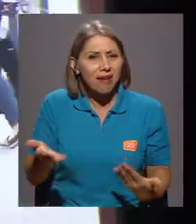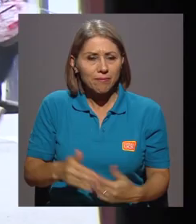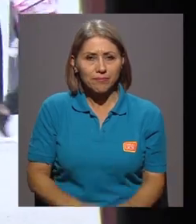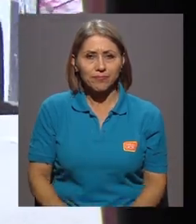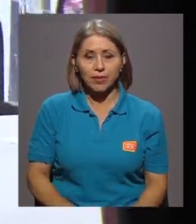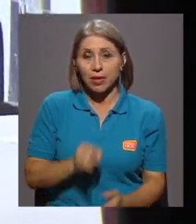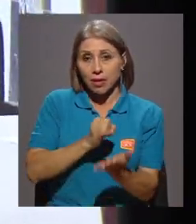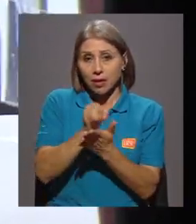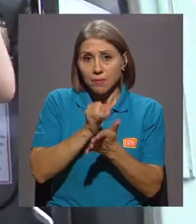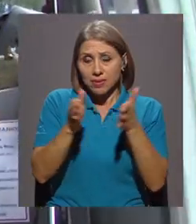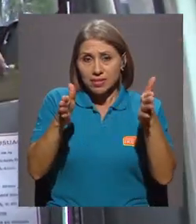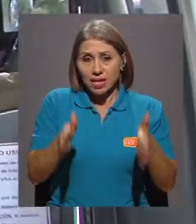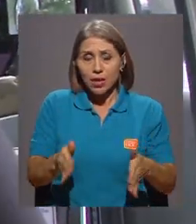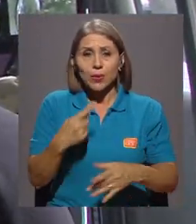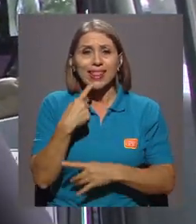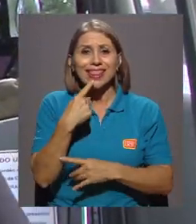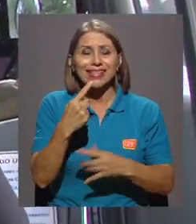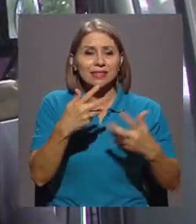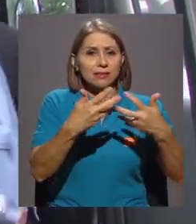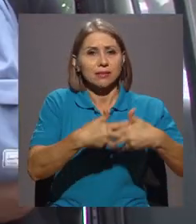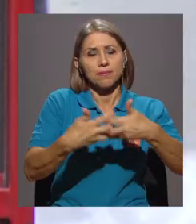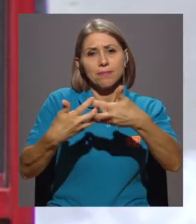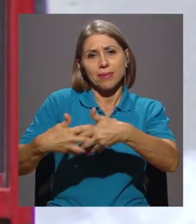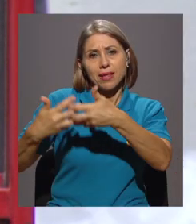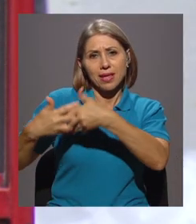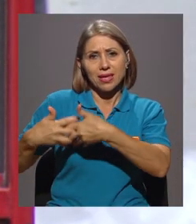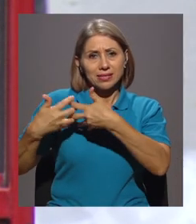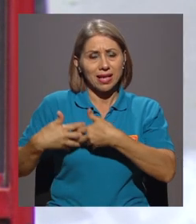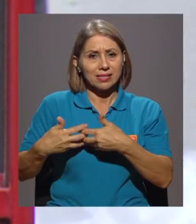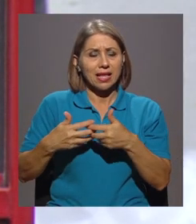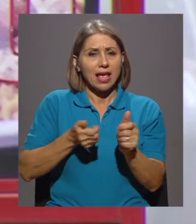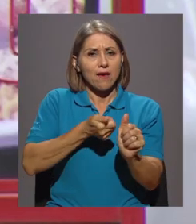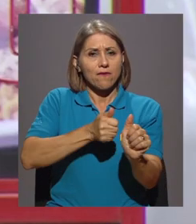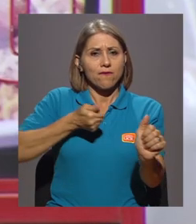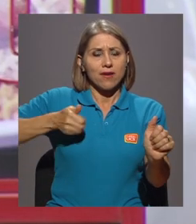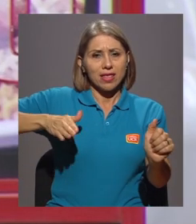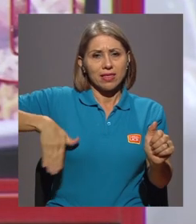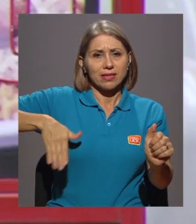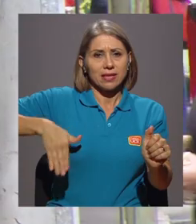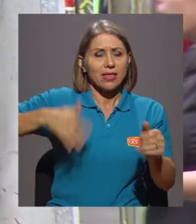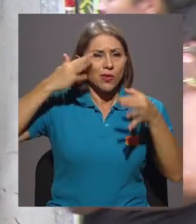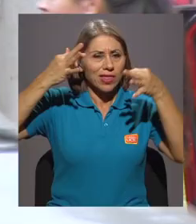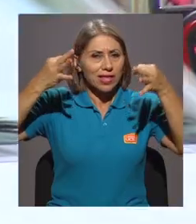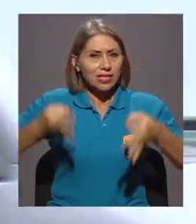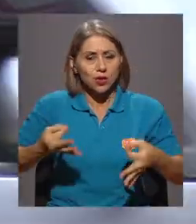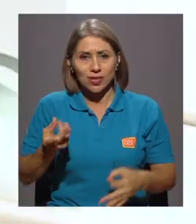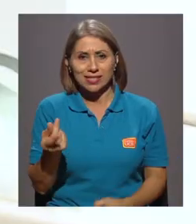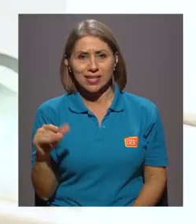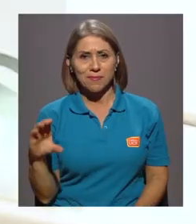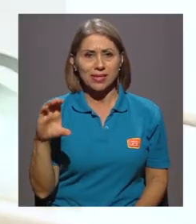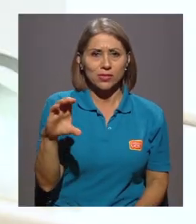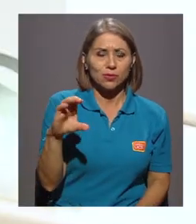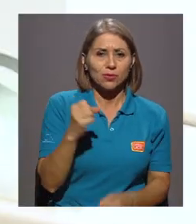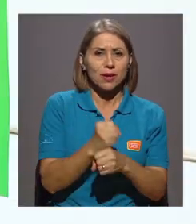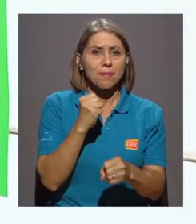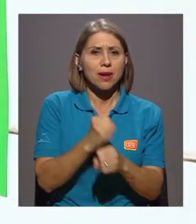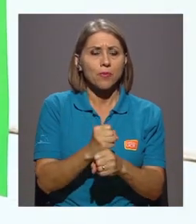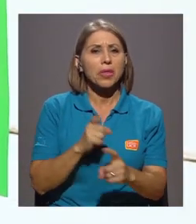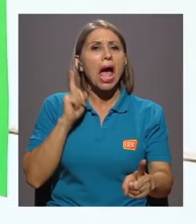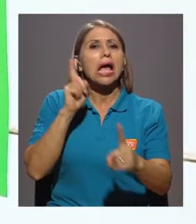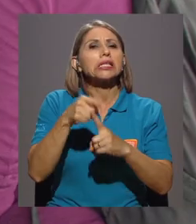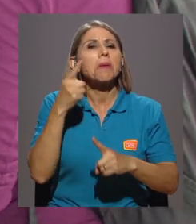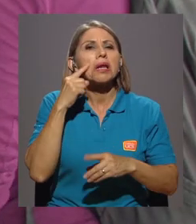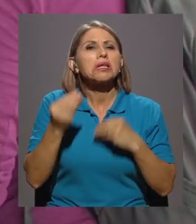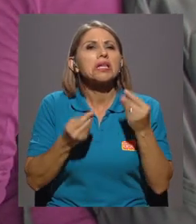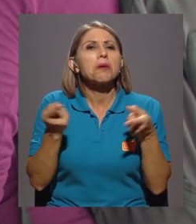acuerdo con el investigador, las empresas están retrasando las decisiones de inversión y empleo hasta no ver